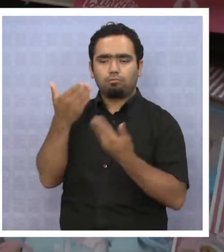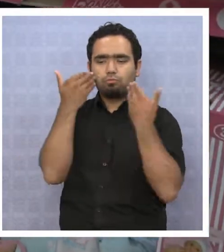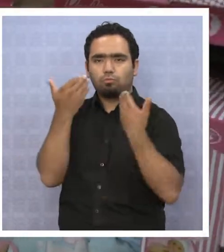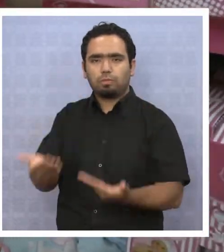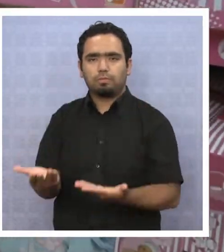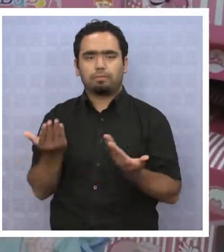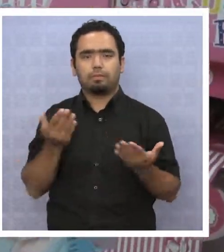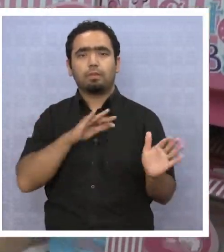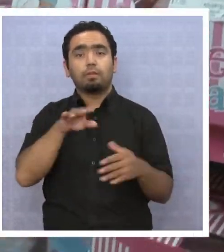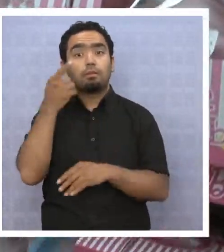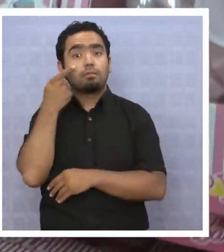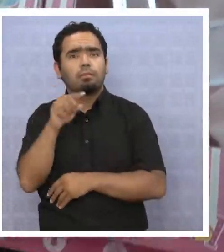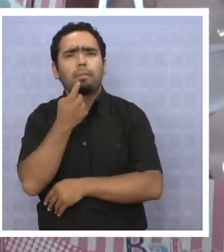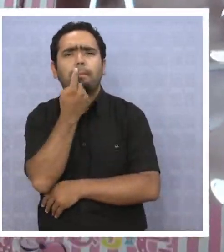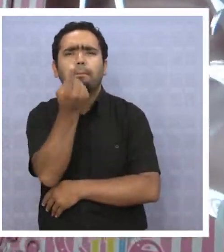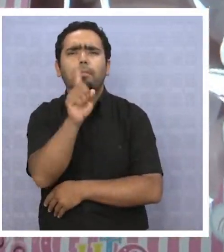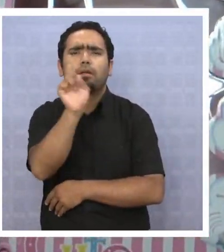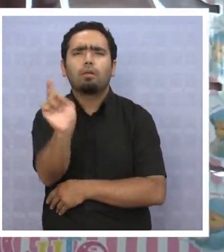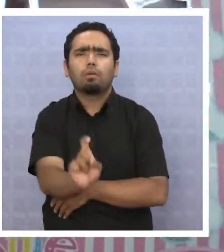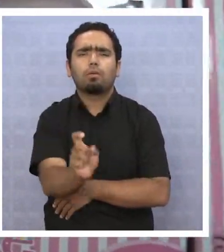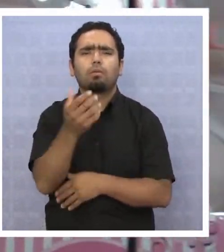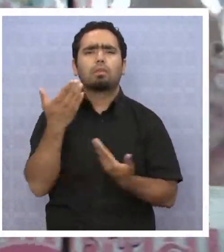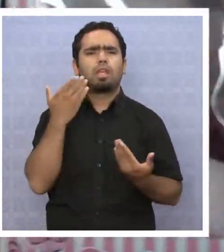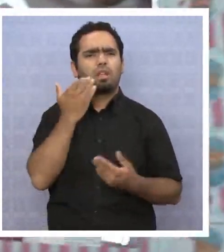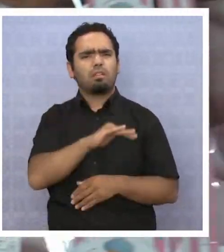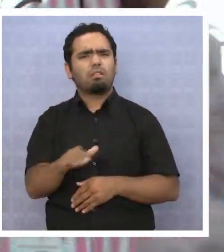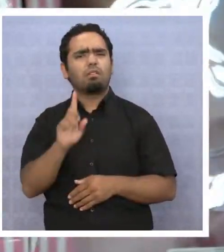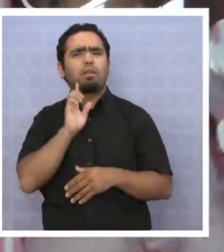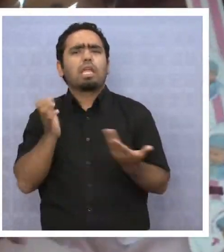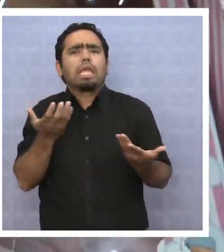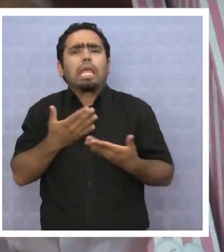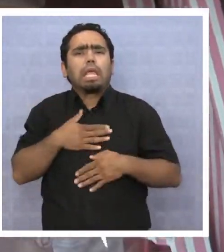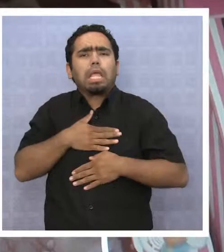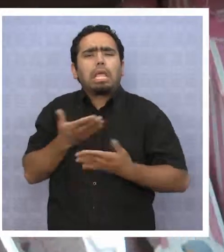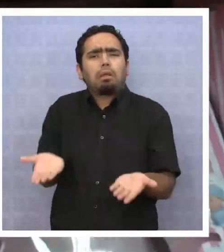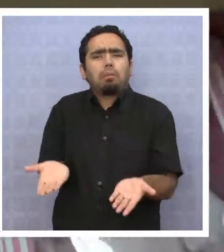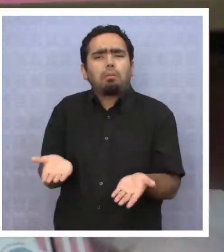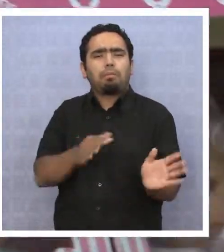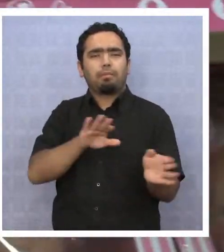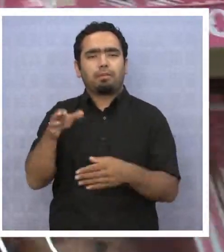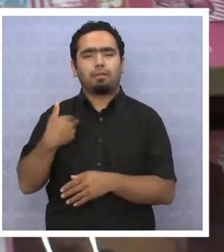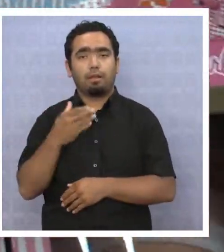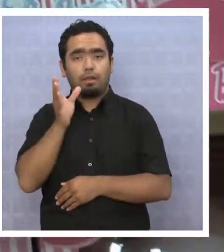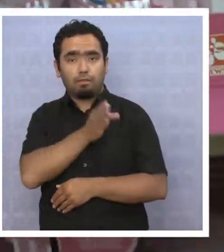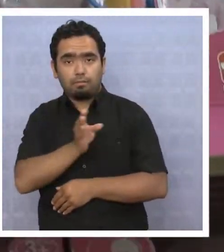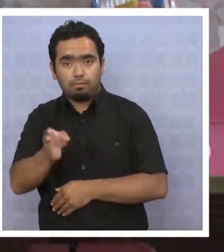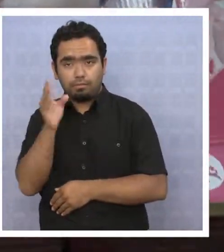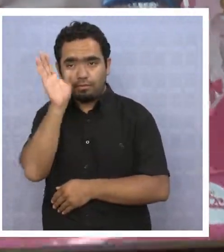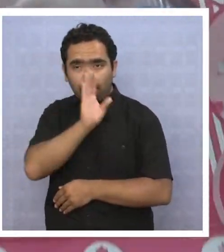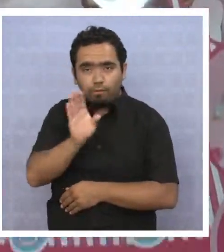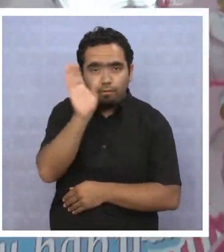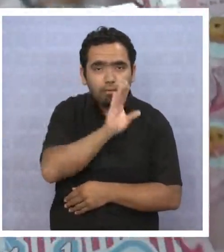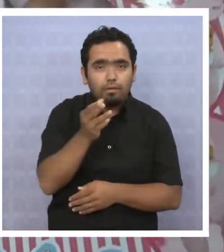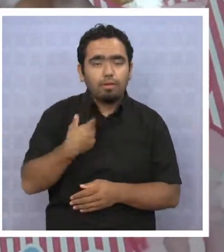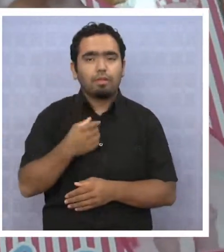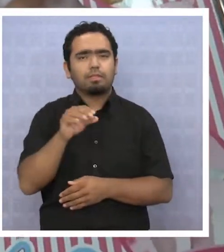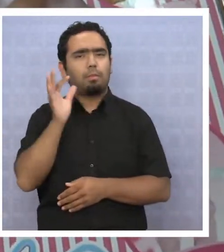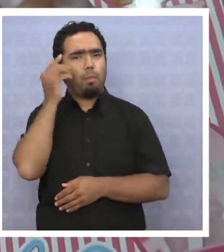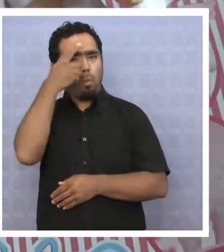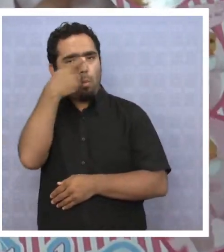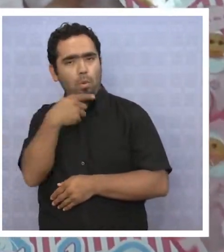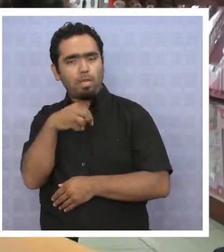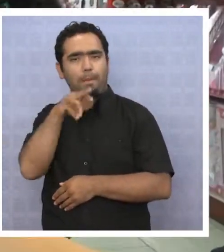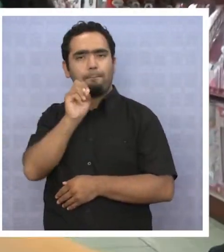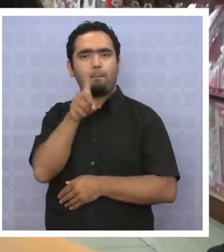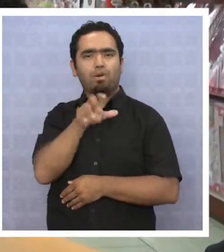Pero la pregunta es, ¿qué es lo que los niños piden para esta Navidad? Lo que la gente anda buscando son las Monster High, que ha